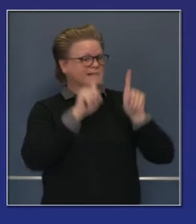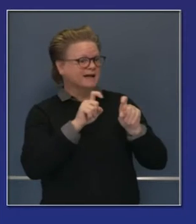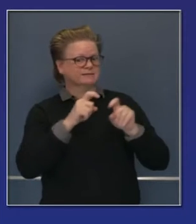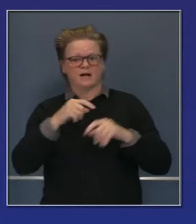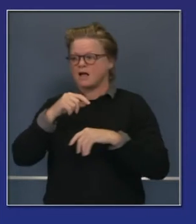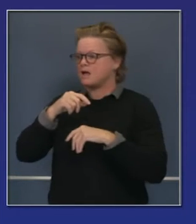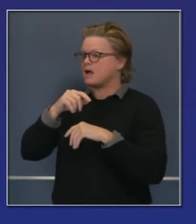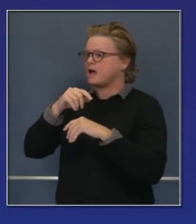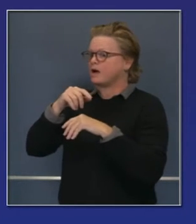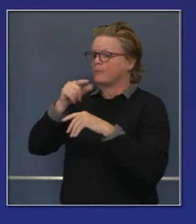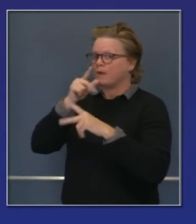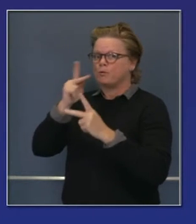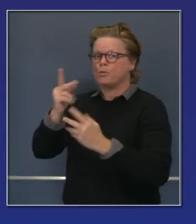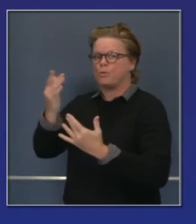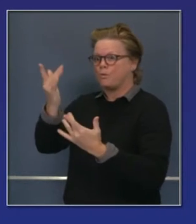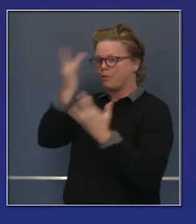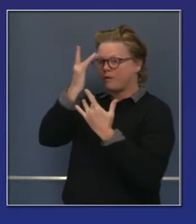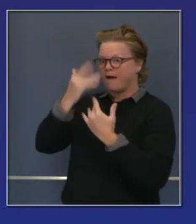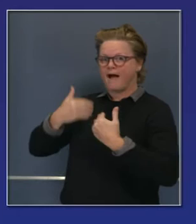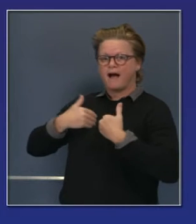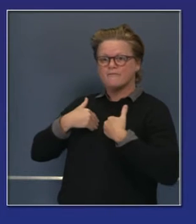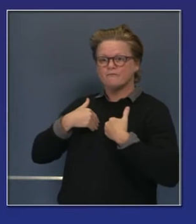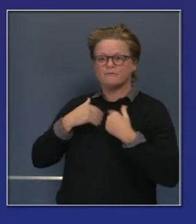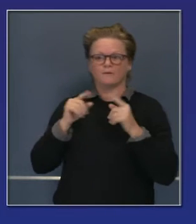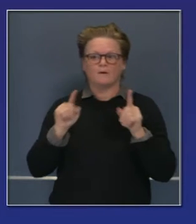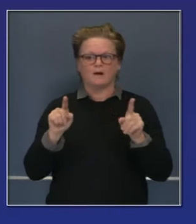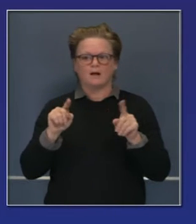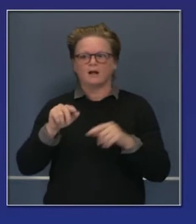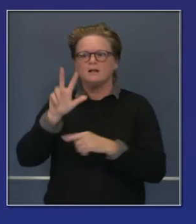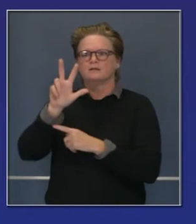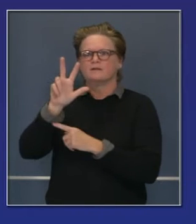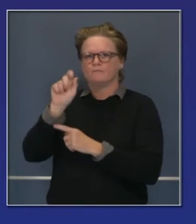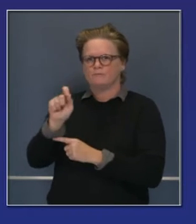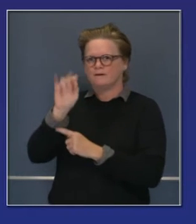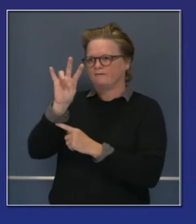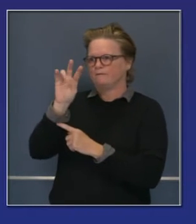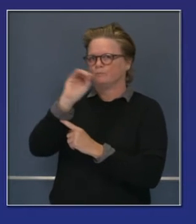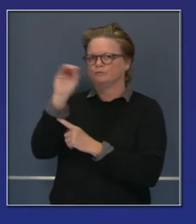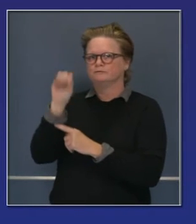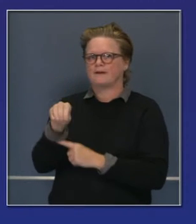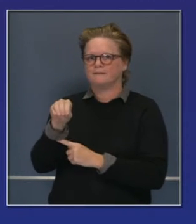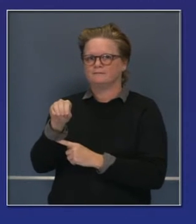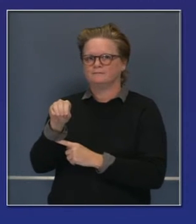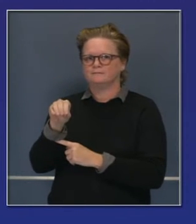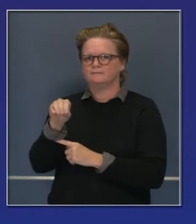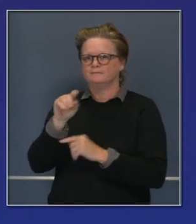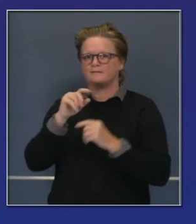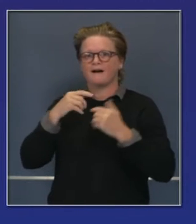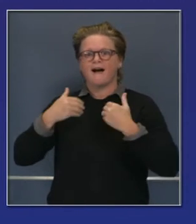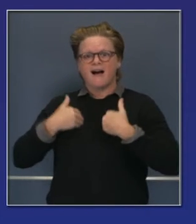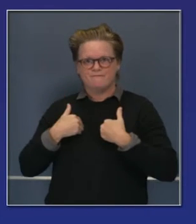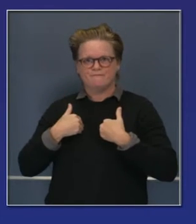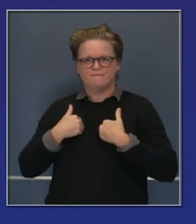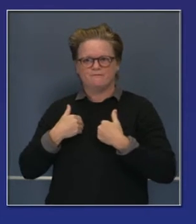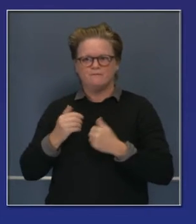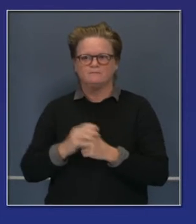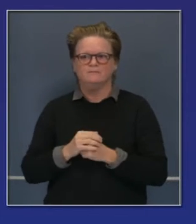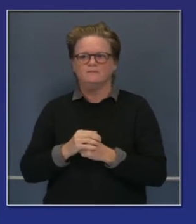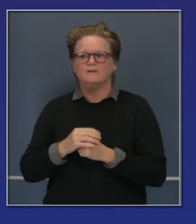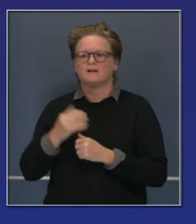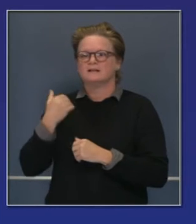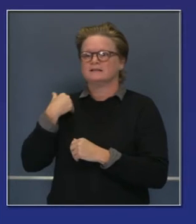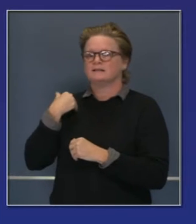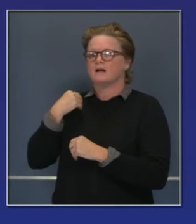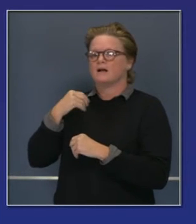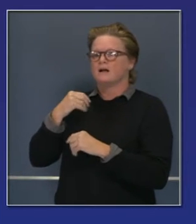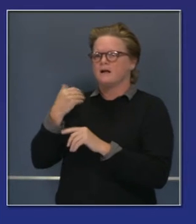los resultados positivos. Estamos a 3,7% índice de positividad. El 19 de octubre, debo señalar, no